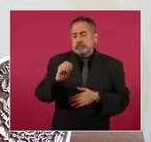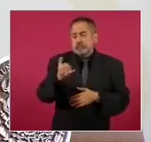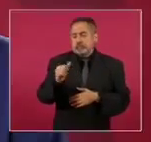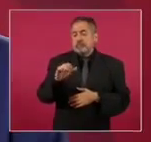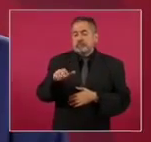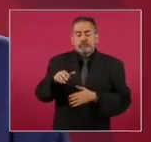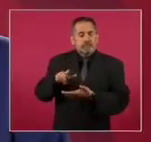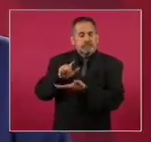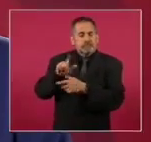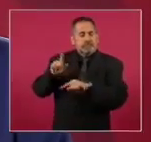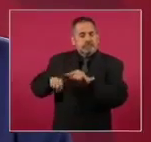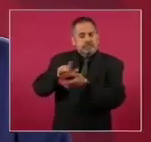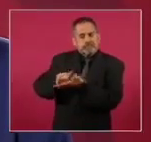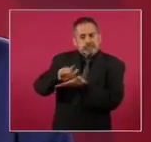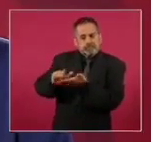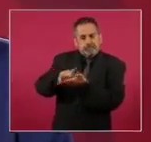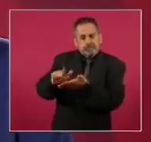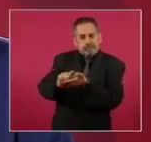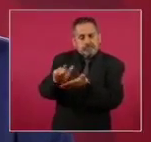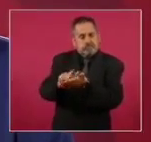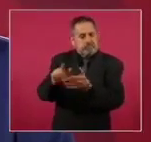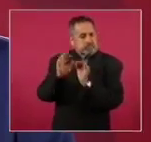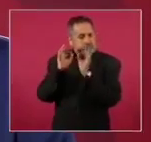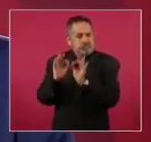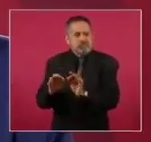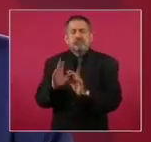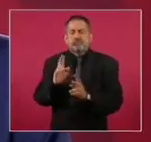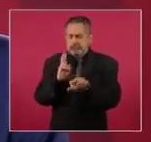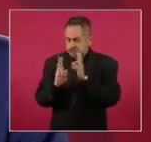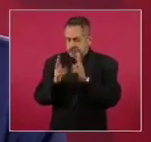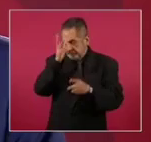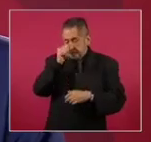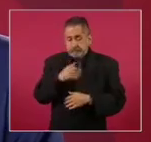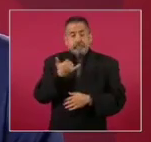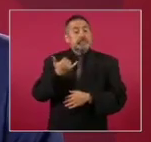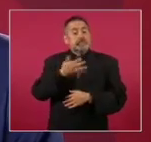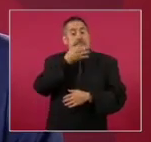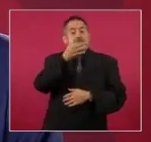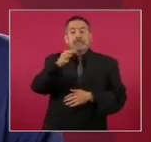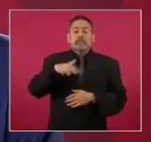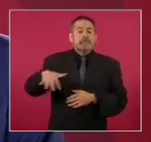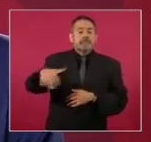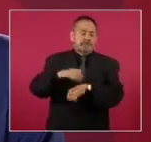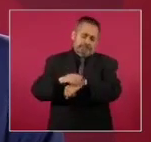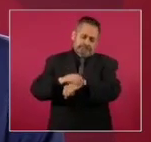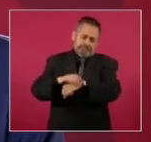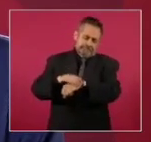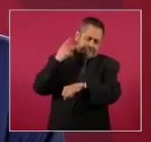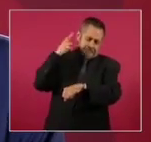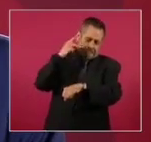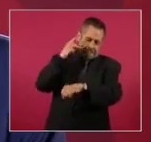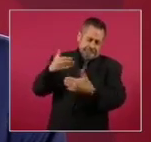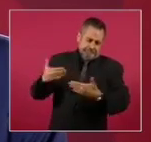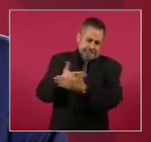también decirle a nuestros amigos poblanos que